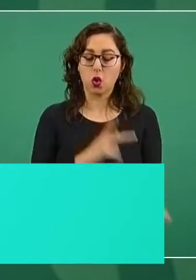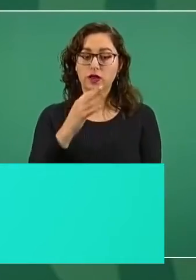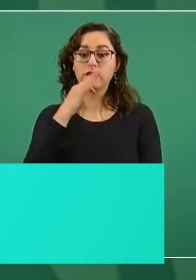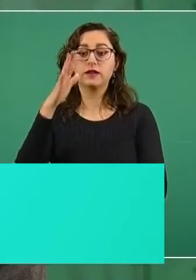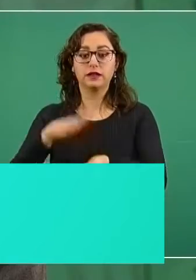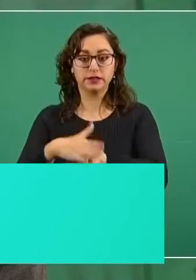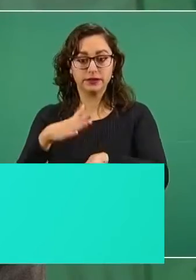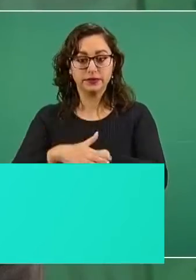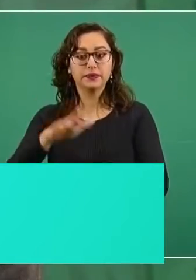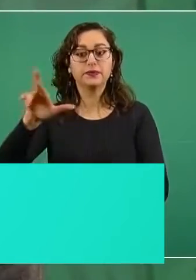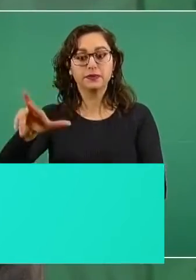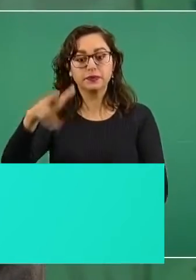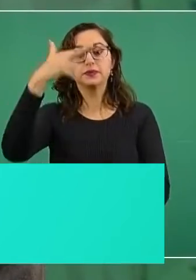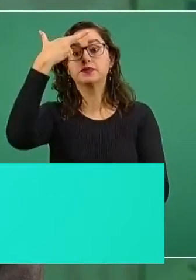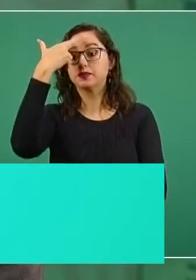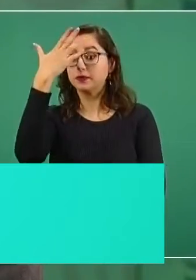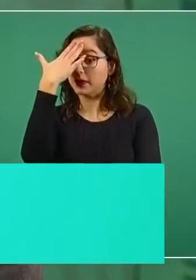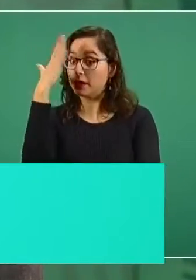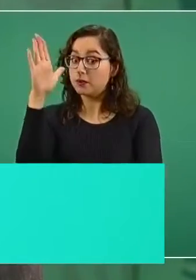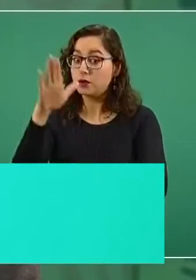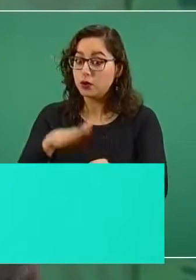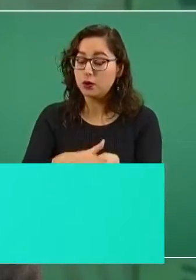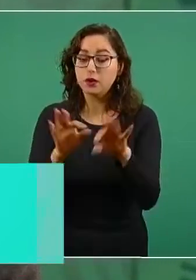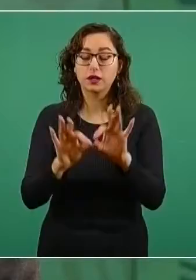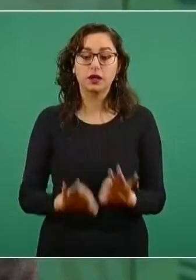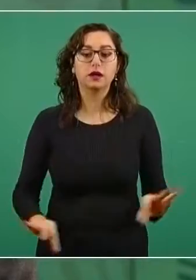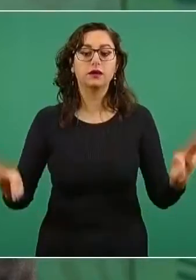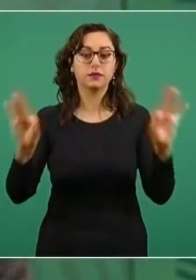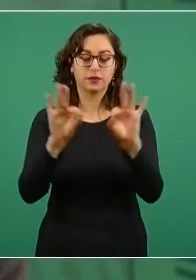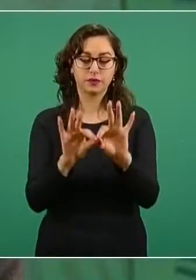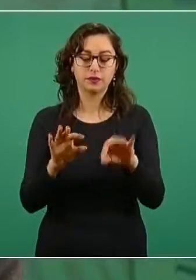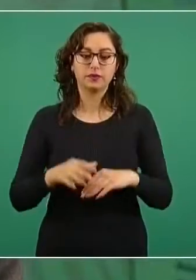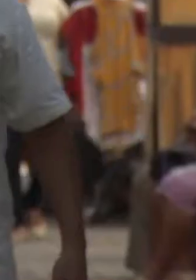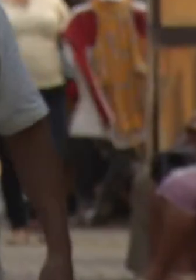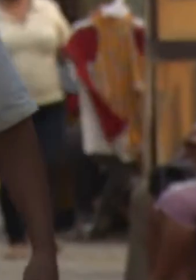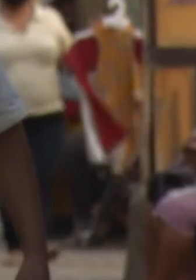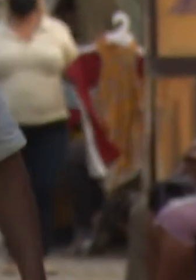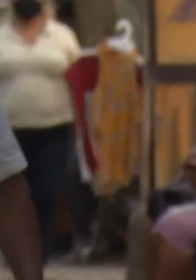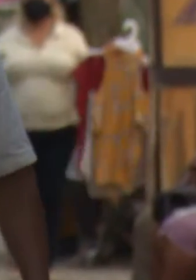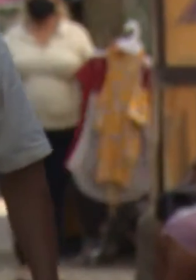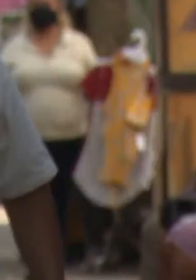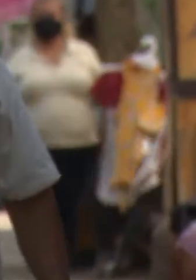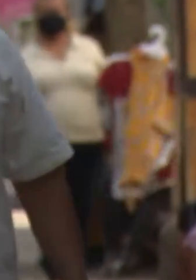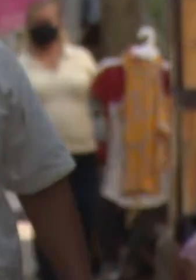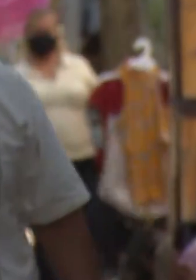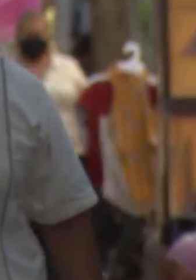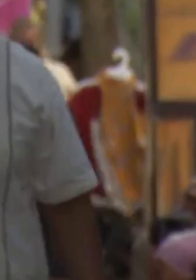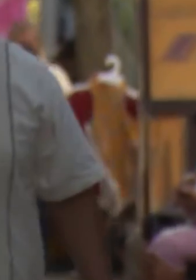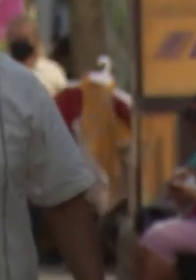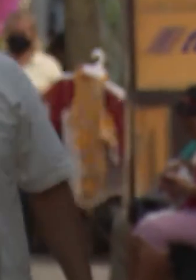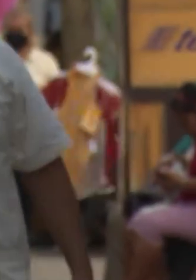esto es importante, si vacunamos a todos los adultos mayores,